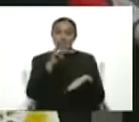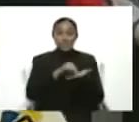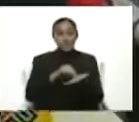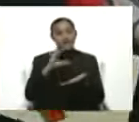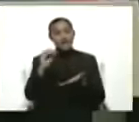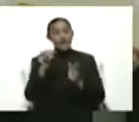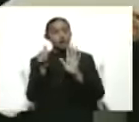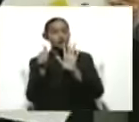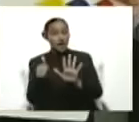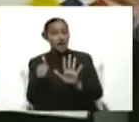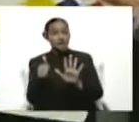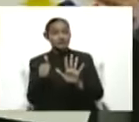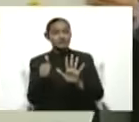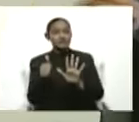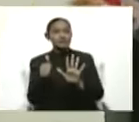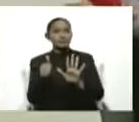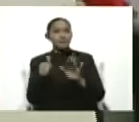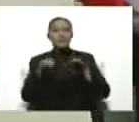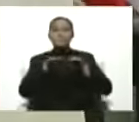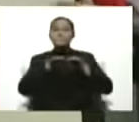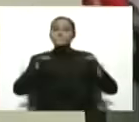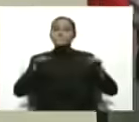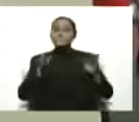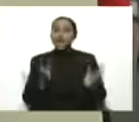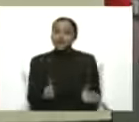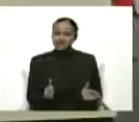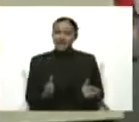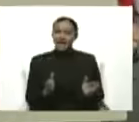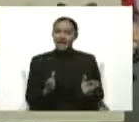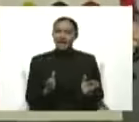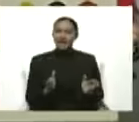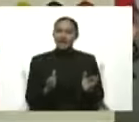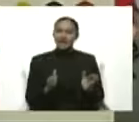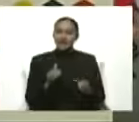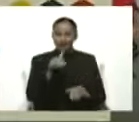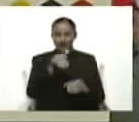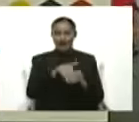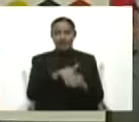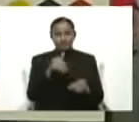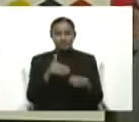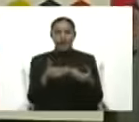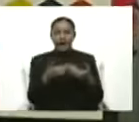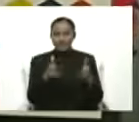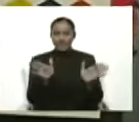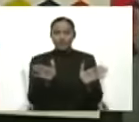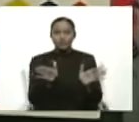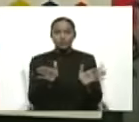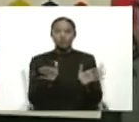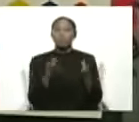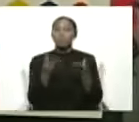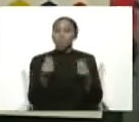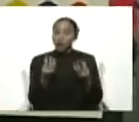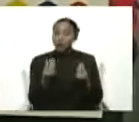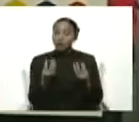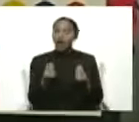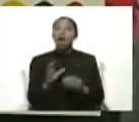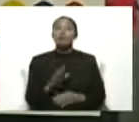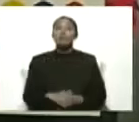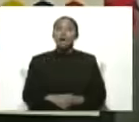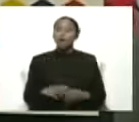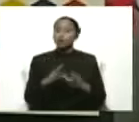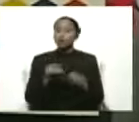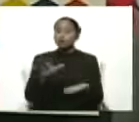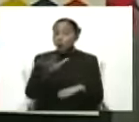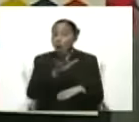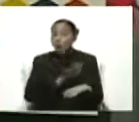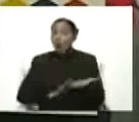.006 mesas habilitadas, bastante, a nivel nacional.